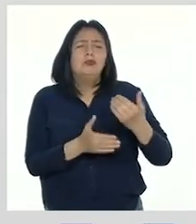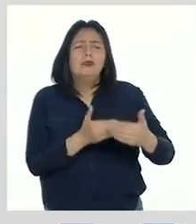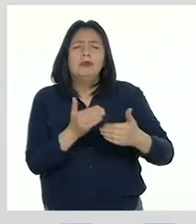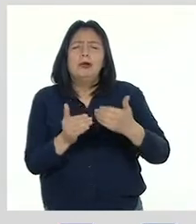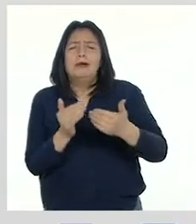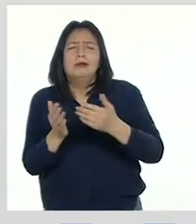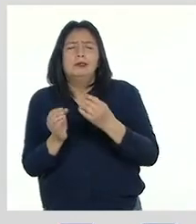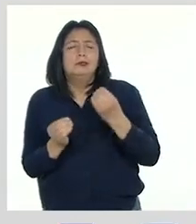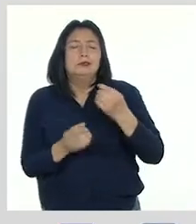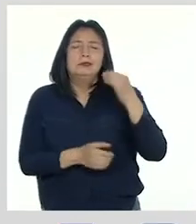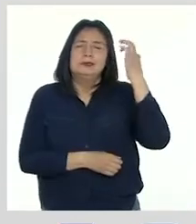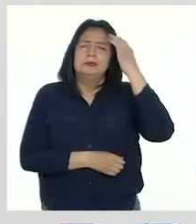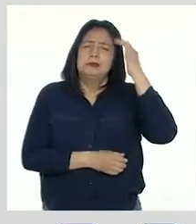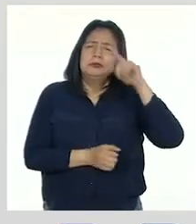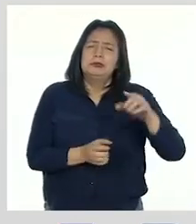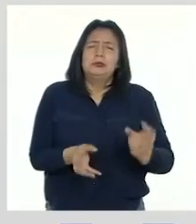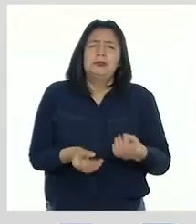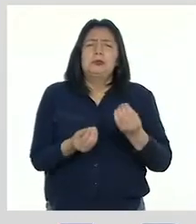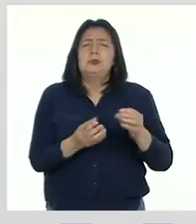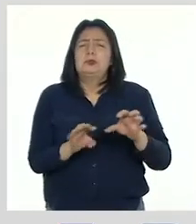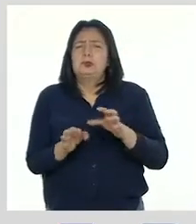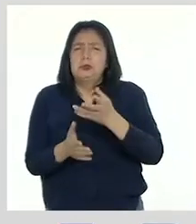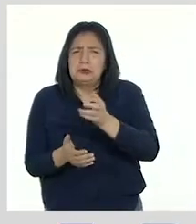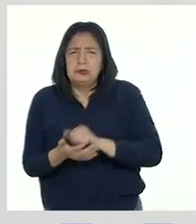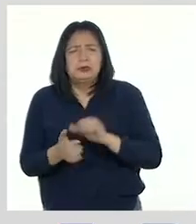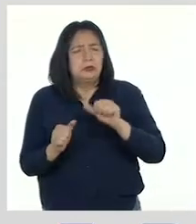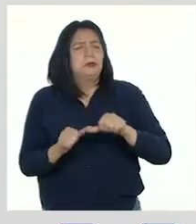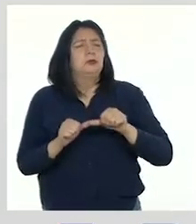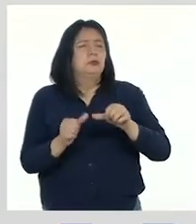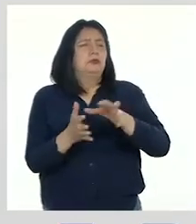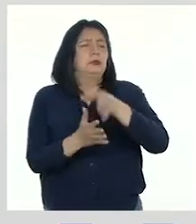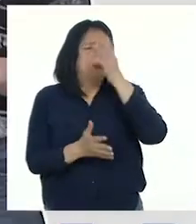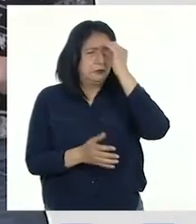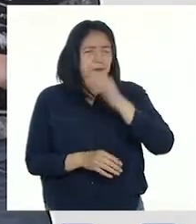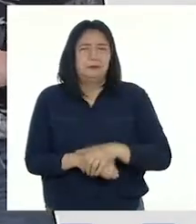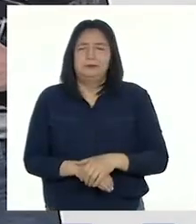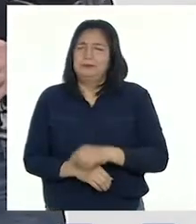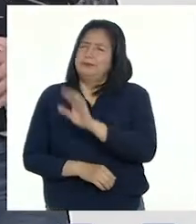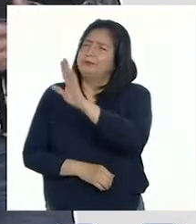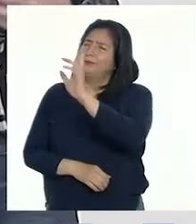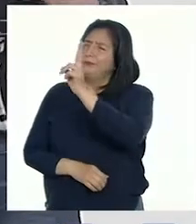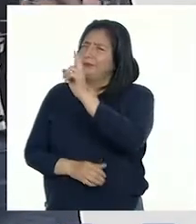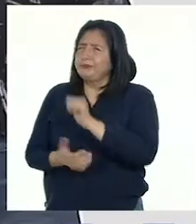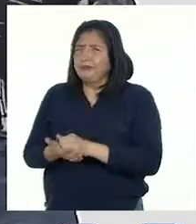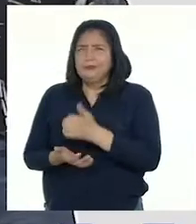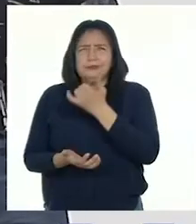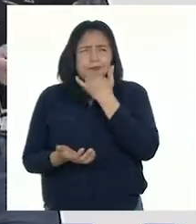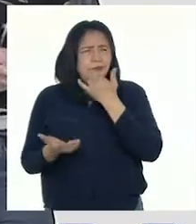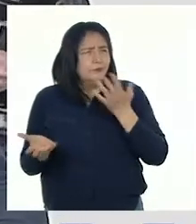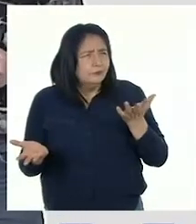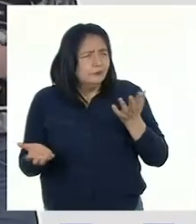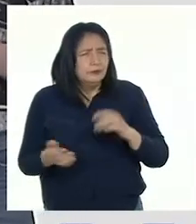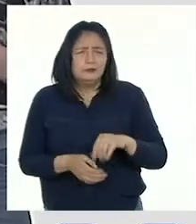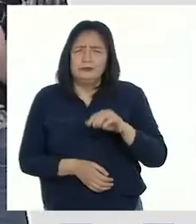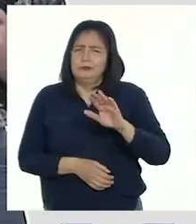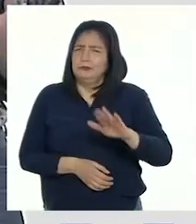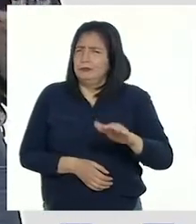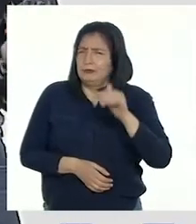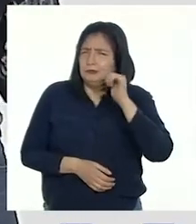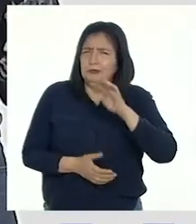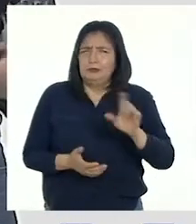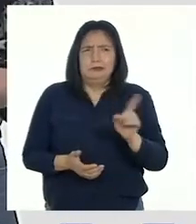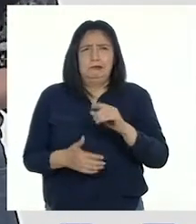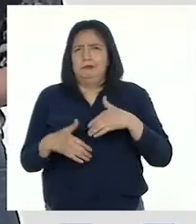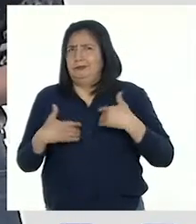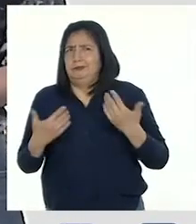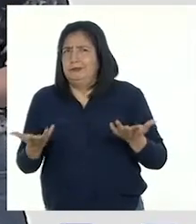y al reflexionar sobre sus producciones, siguen aprendiendo. Profesora, ¿qué pasaría si una chica o un chico